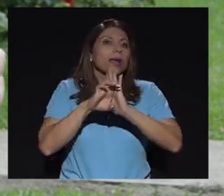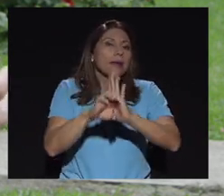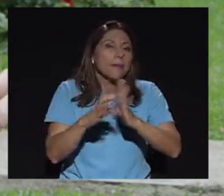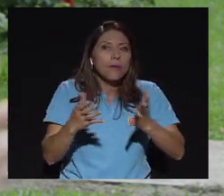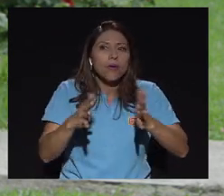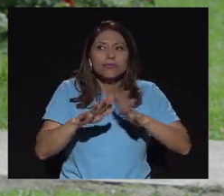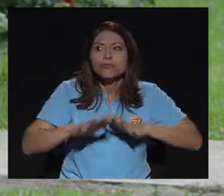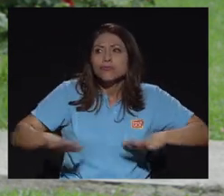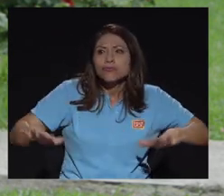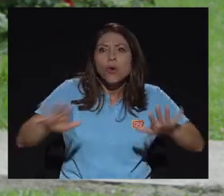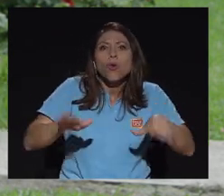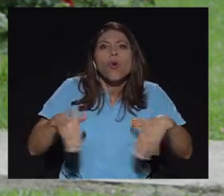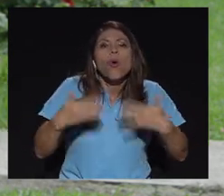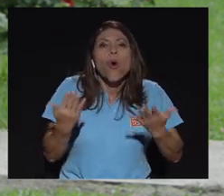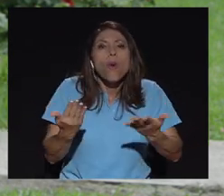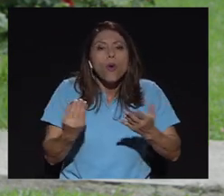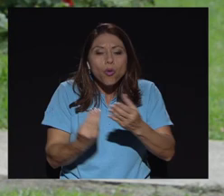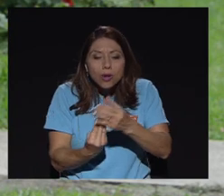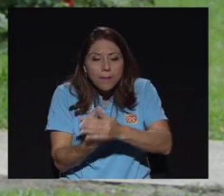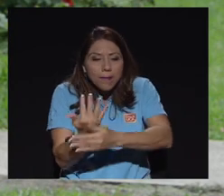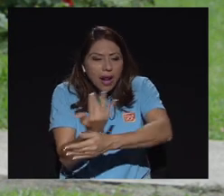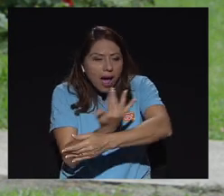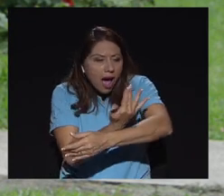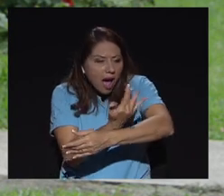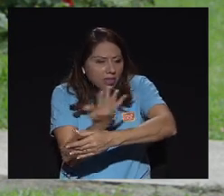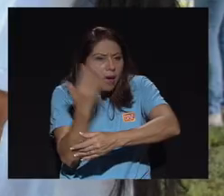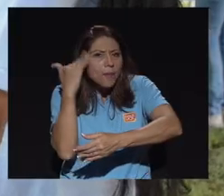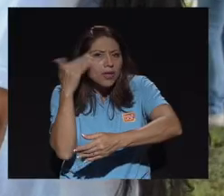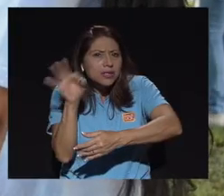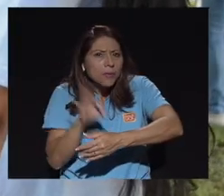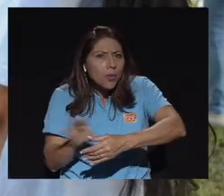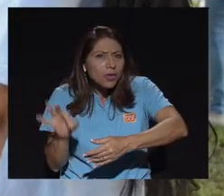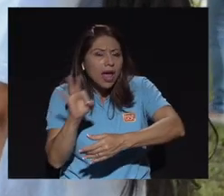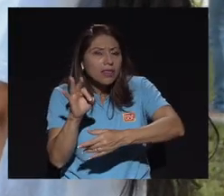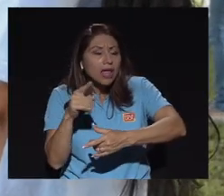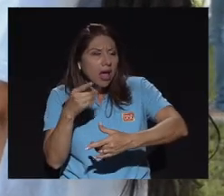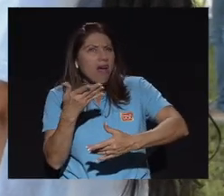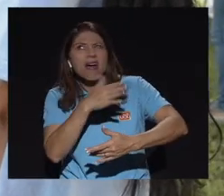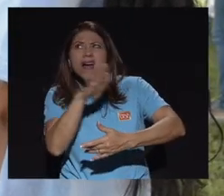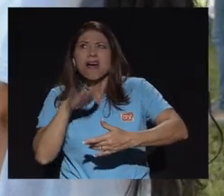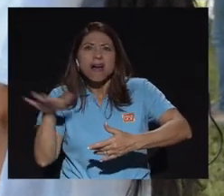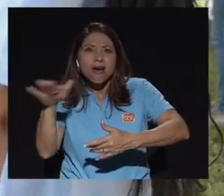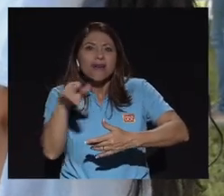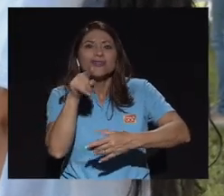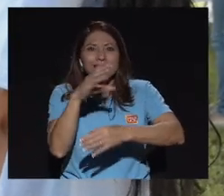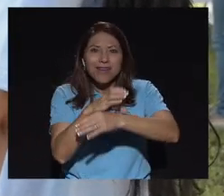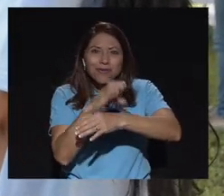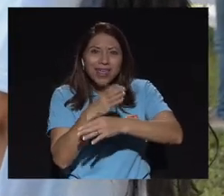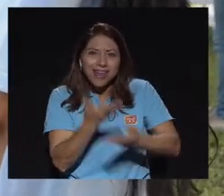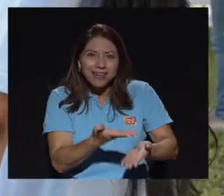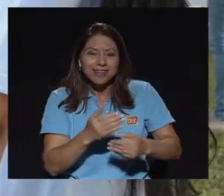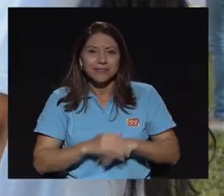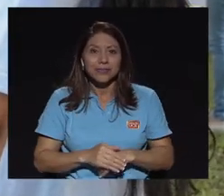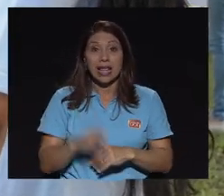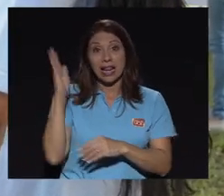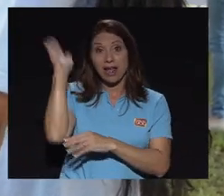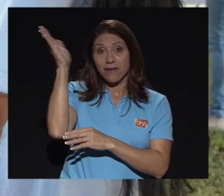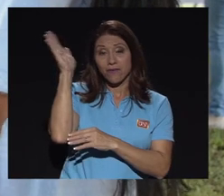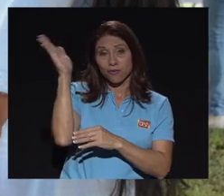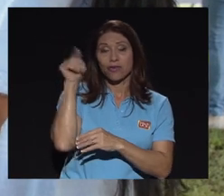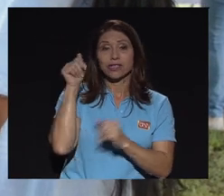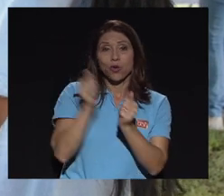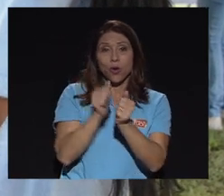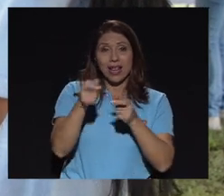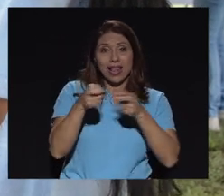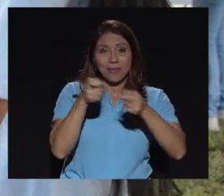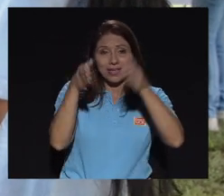una planta, cuál es su importancia en el ecosistema, vos la vas a conservar, la vas a cuidar. La feria incluyó una